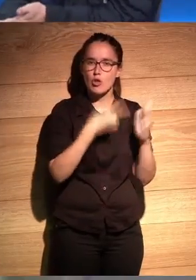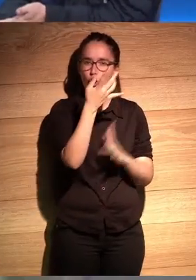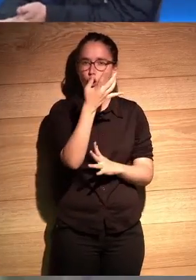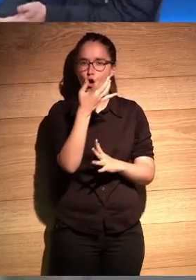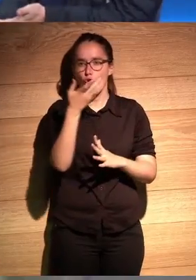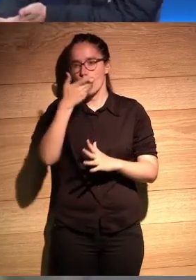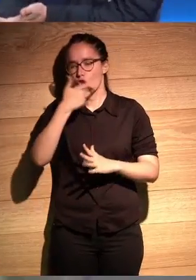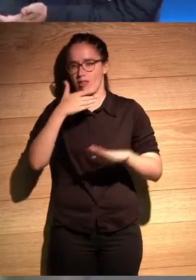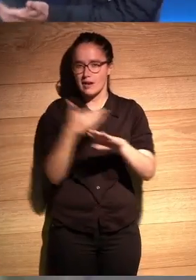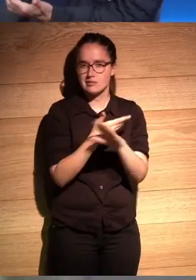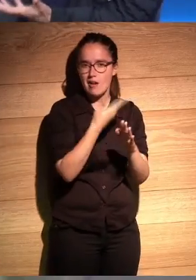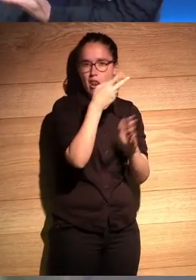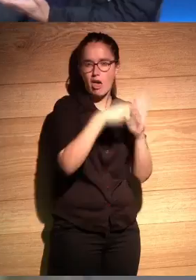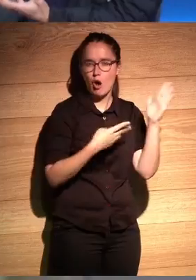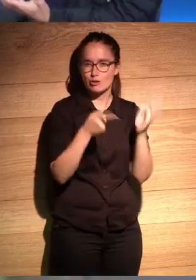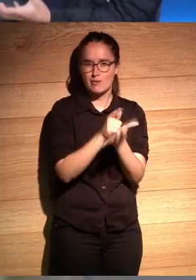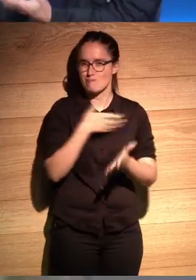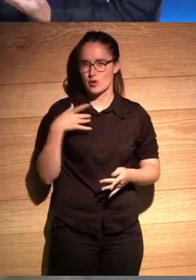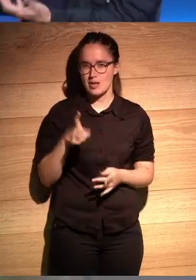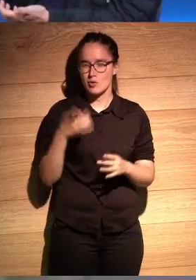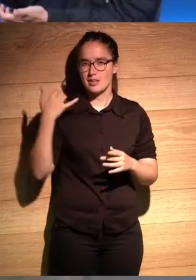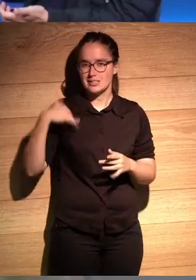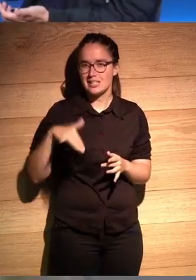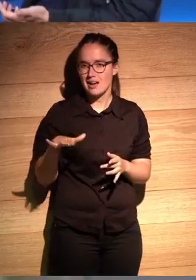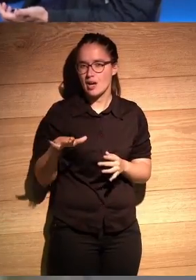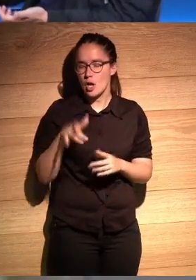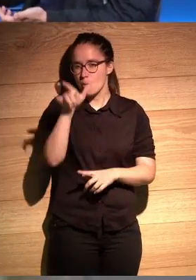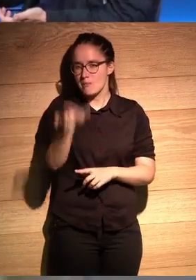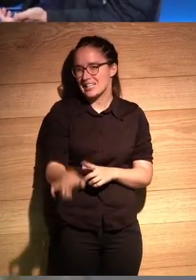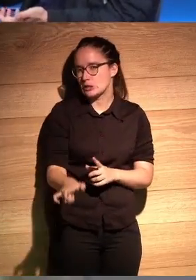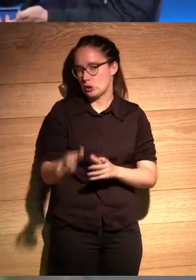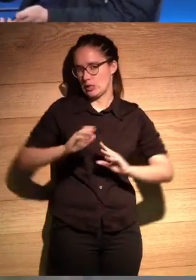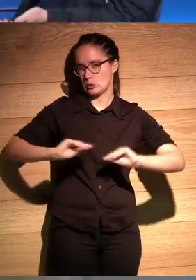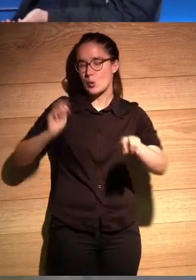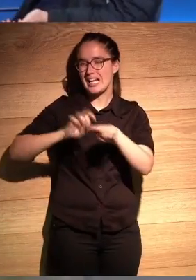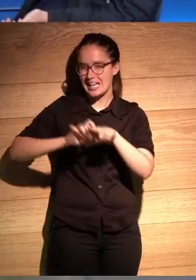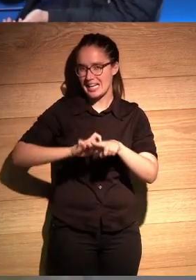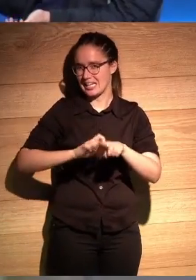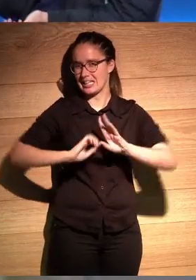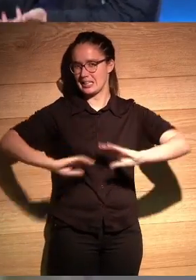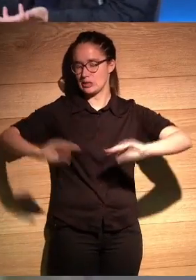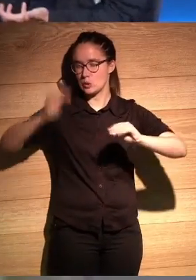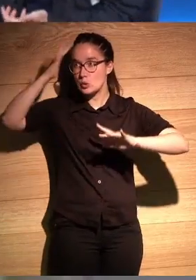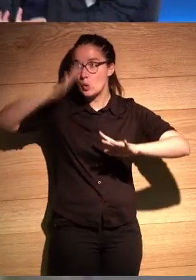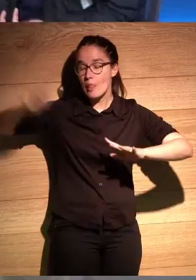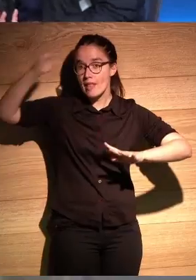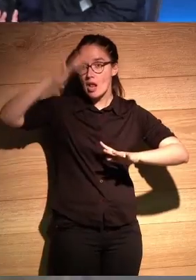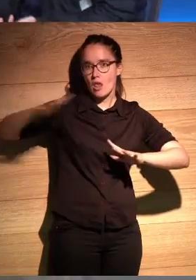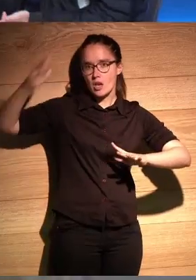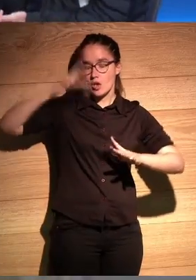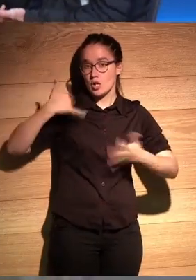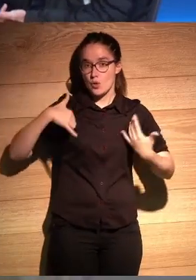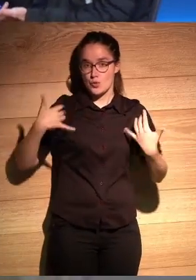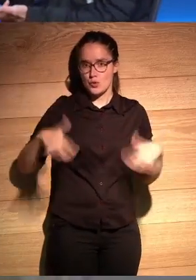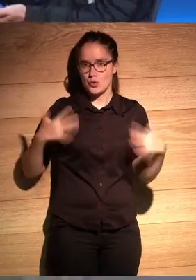antes de conocerlo porque claro ya su la la su persona y su su delirio próximo era tan